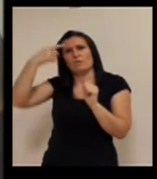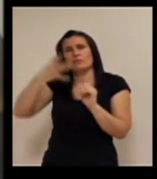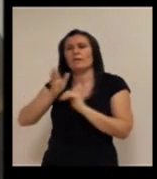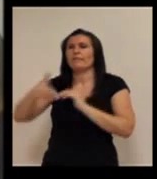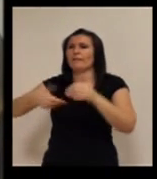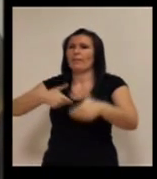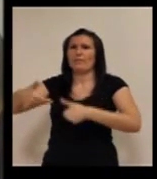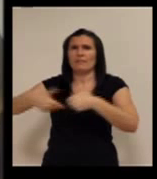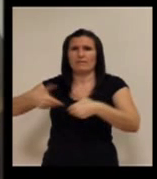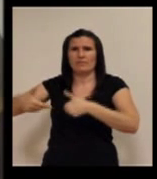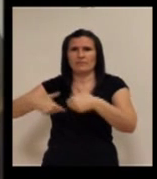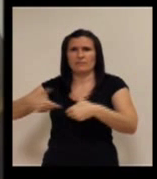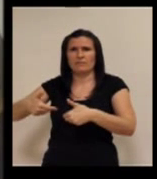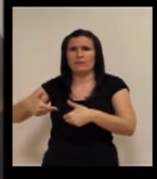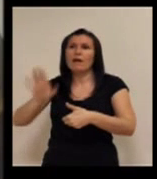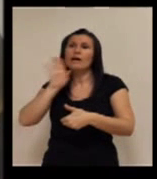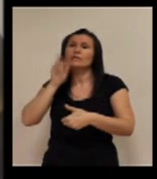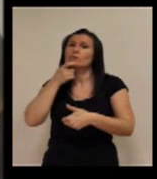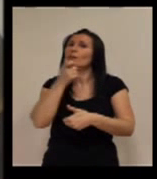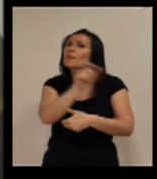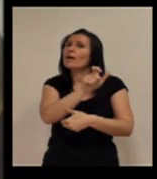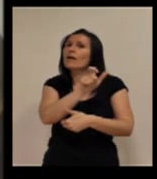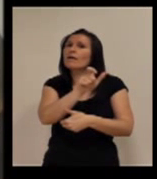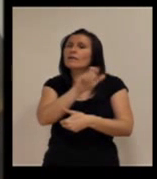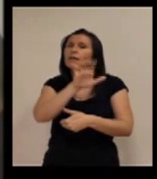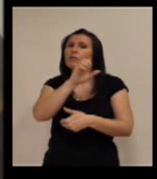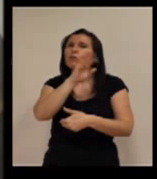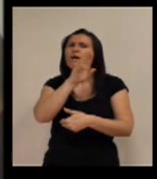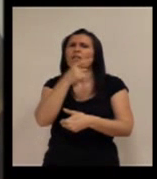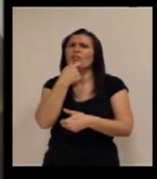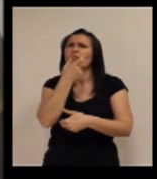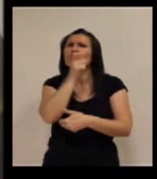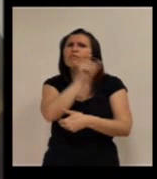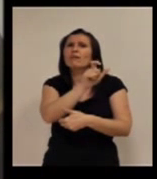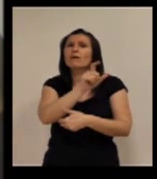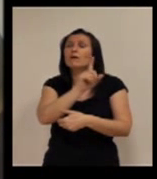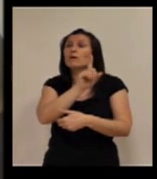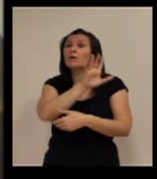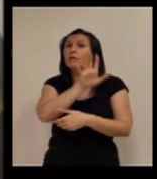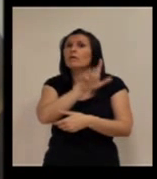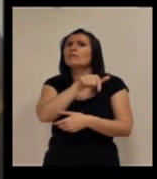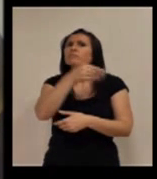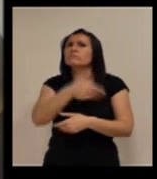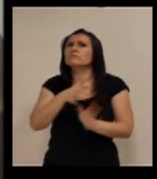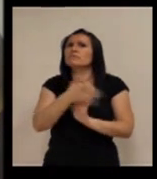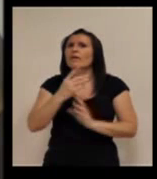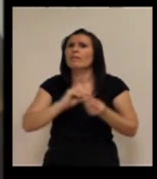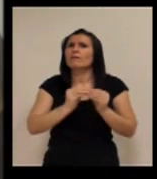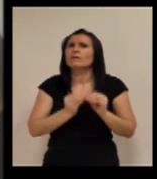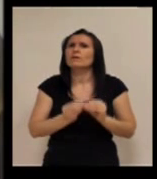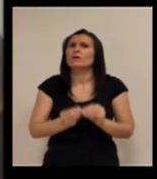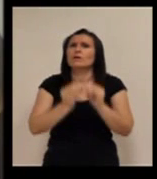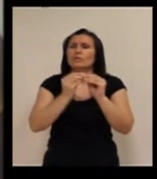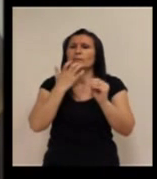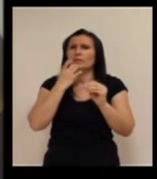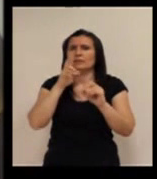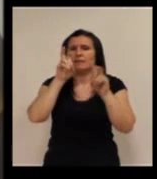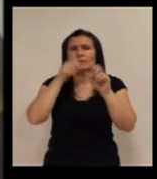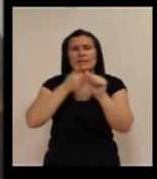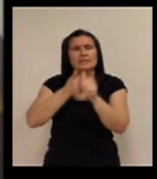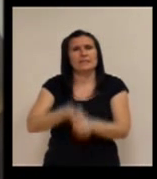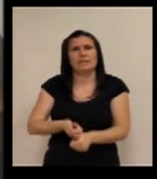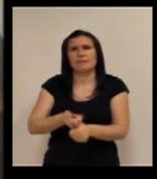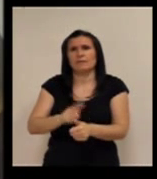esta cultura demanda, demanda, demanda. Ha dicho una palabra Eduardo, que pasa así desapercibida, pero madre mía lo que hay que desarrollar detrás de ello, que son todo el tema de